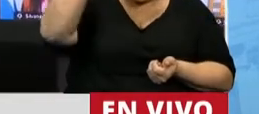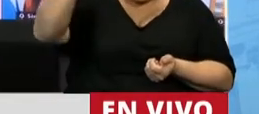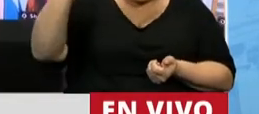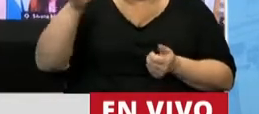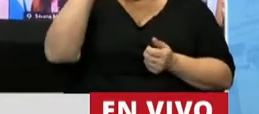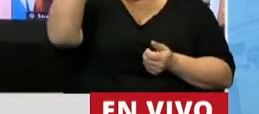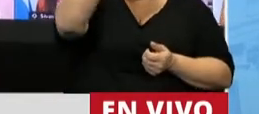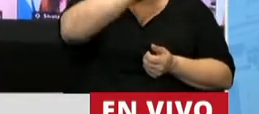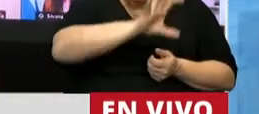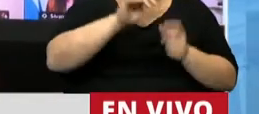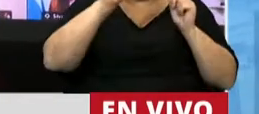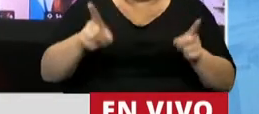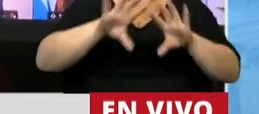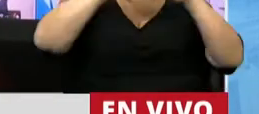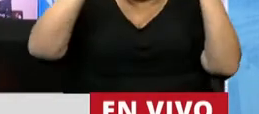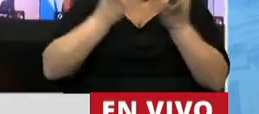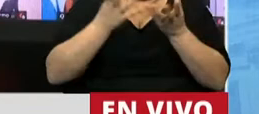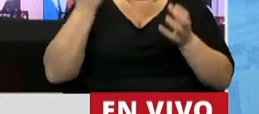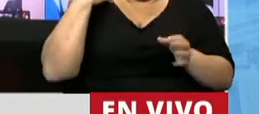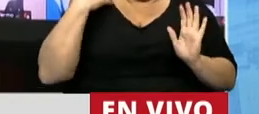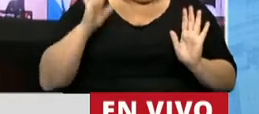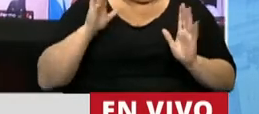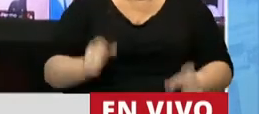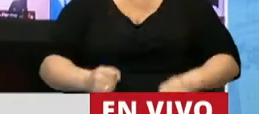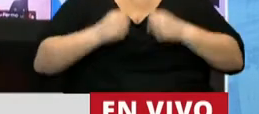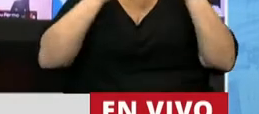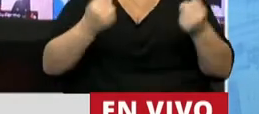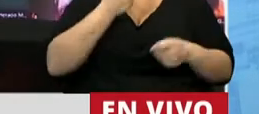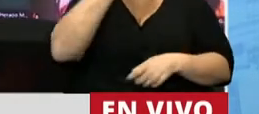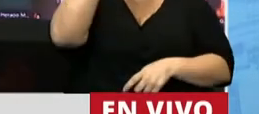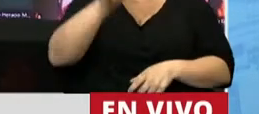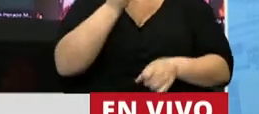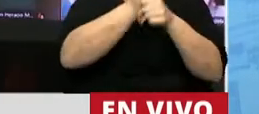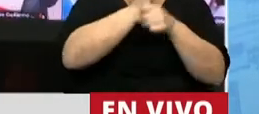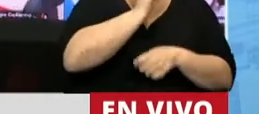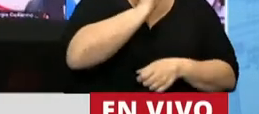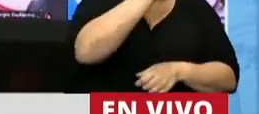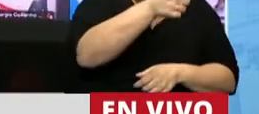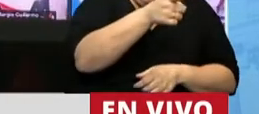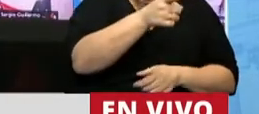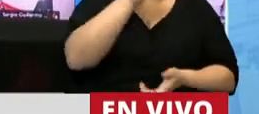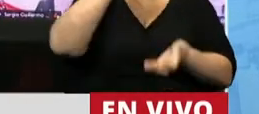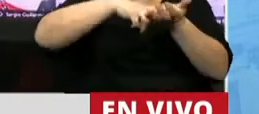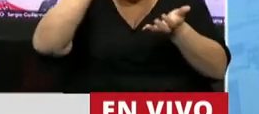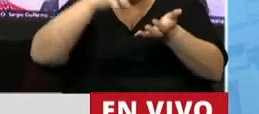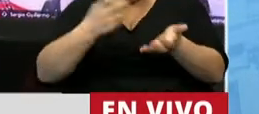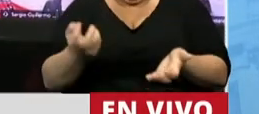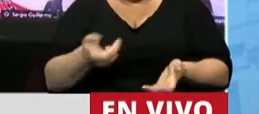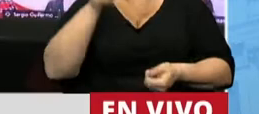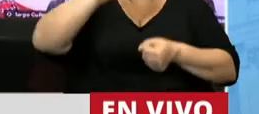región como un todo, donde el esfuerzo de un trabajador tucumano, salteño,